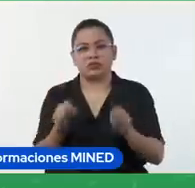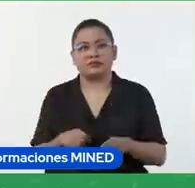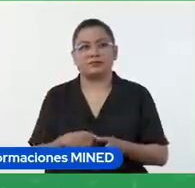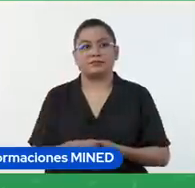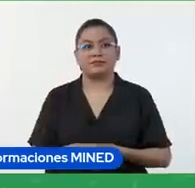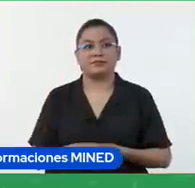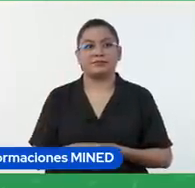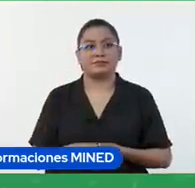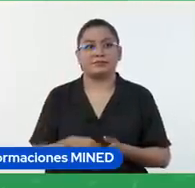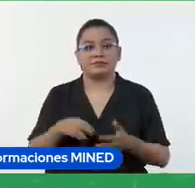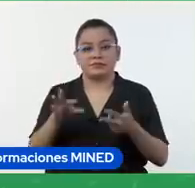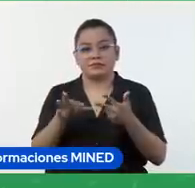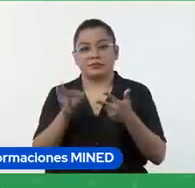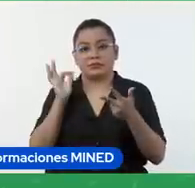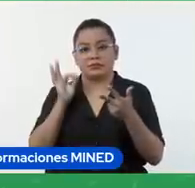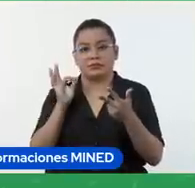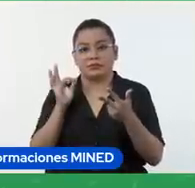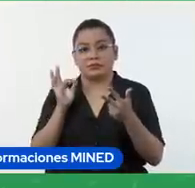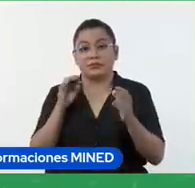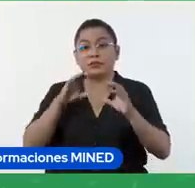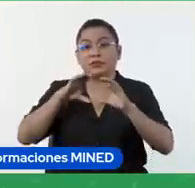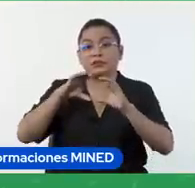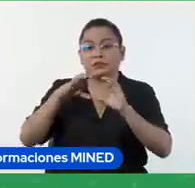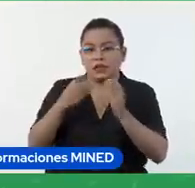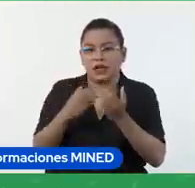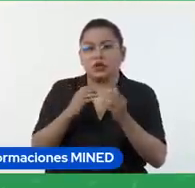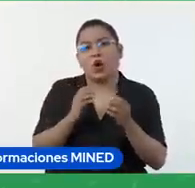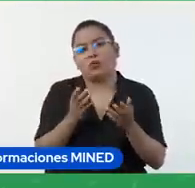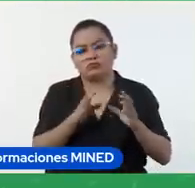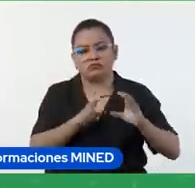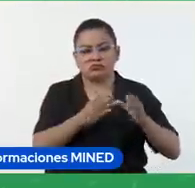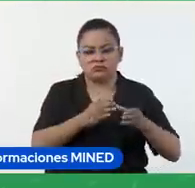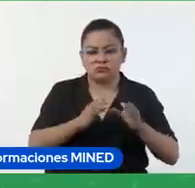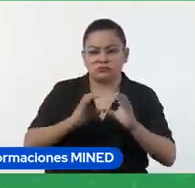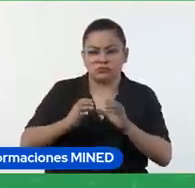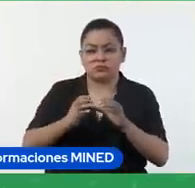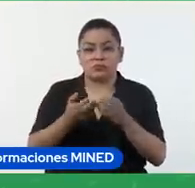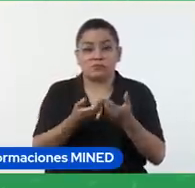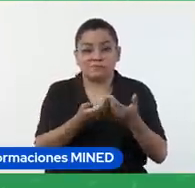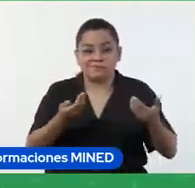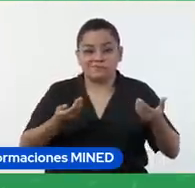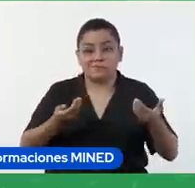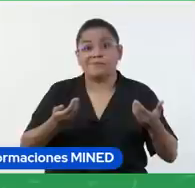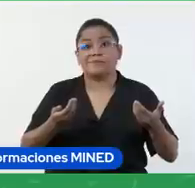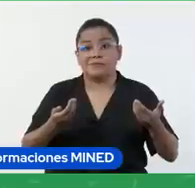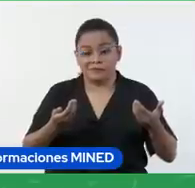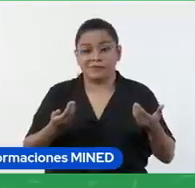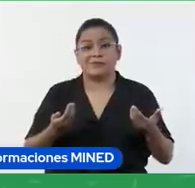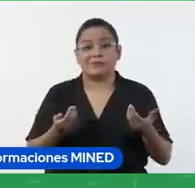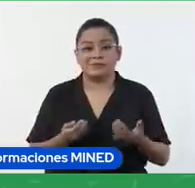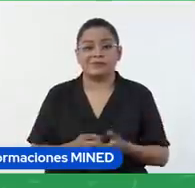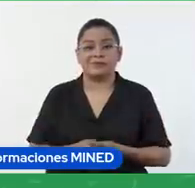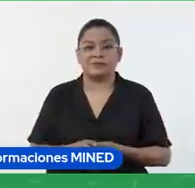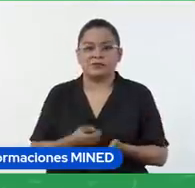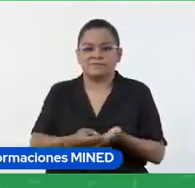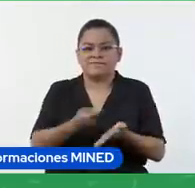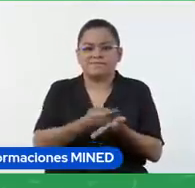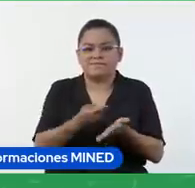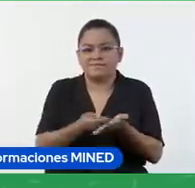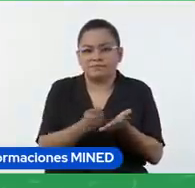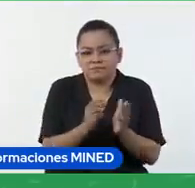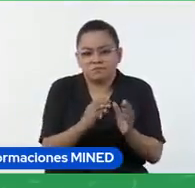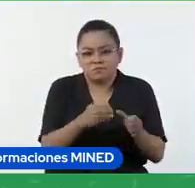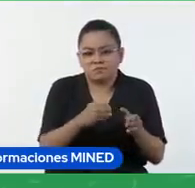También está la opción de sesiones separadas que es para dividir a los participantes en grupos de debate más pequeños.